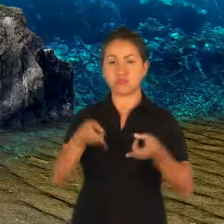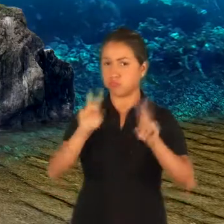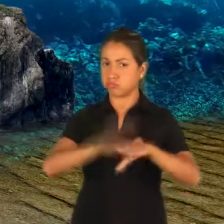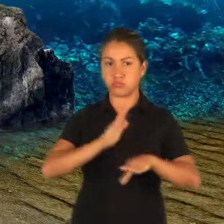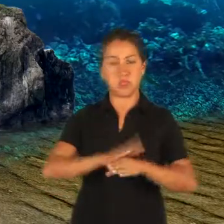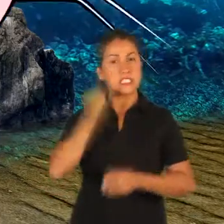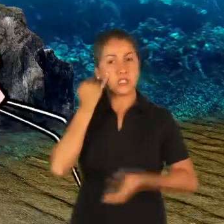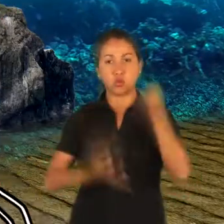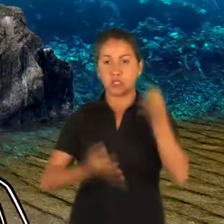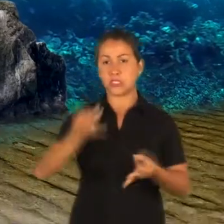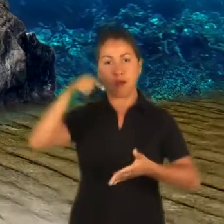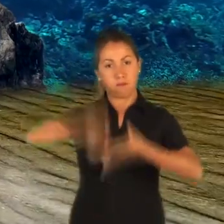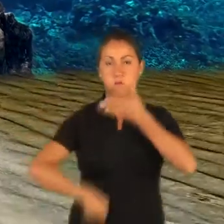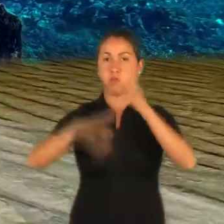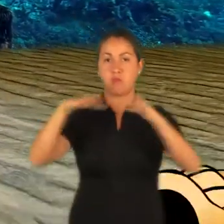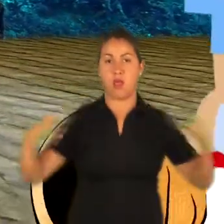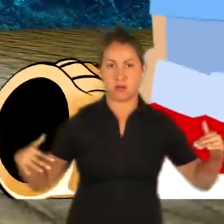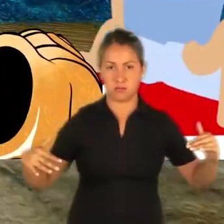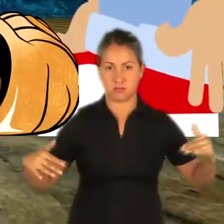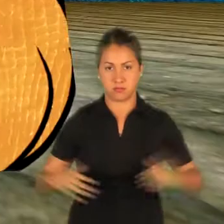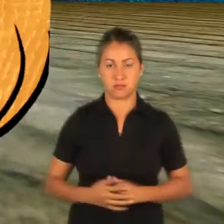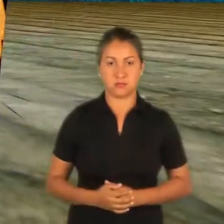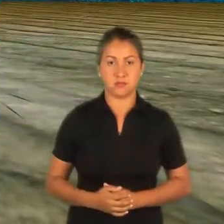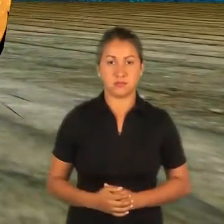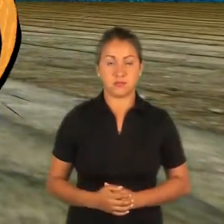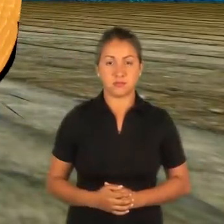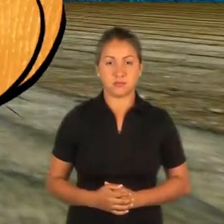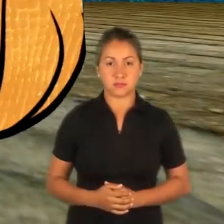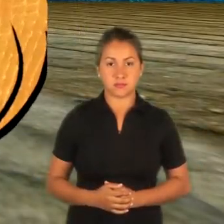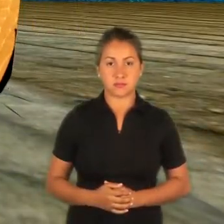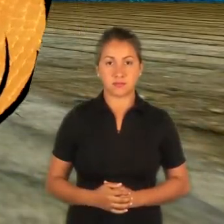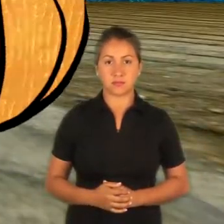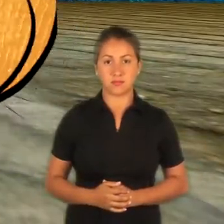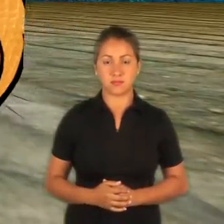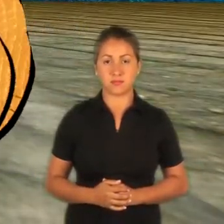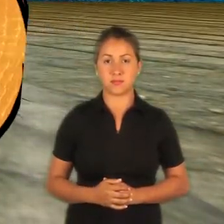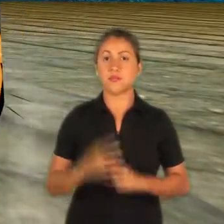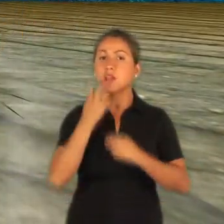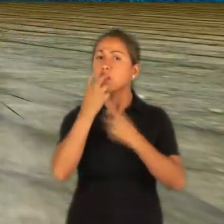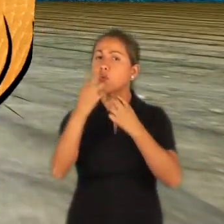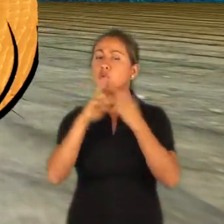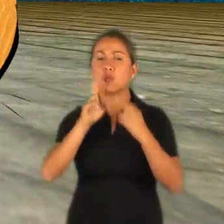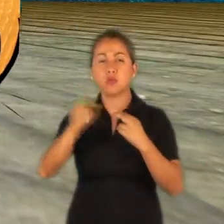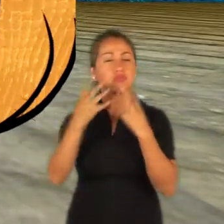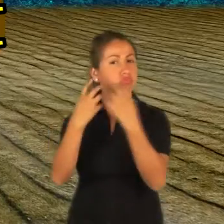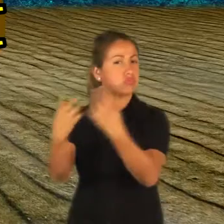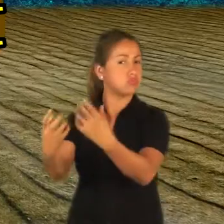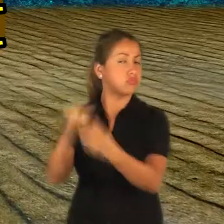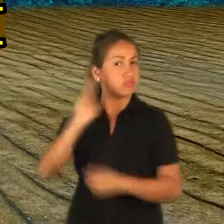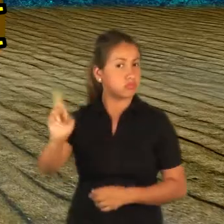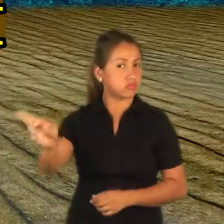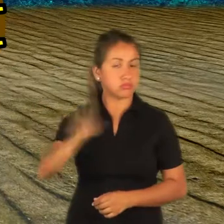fondo del mar! Aucafe entra en la caracola. Al interior de la caracola, pelean la cangreja y Aucafe. La